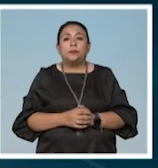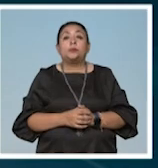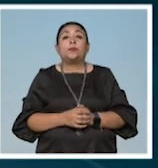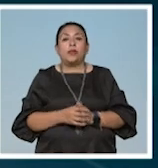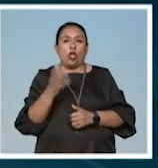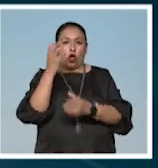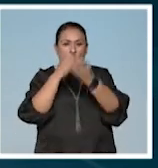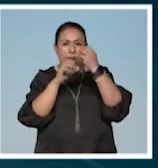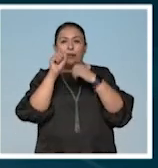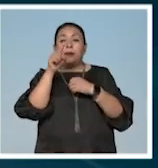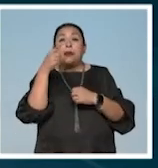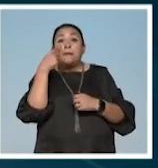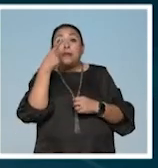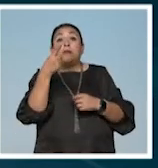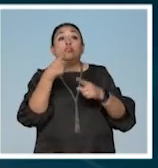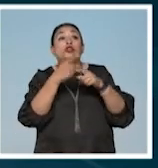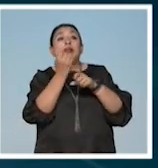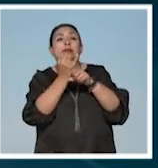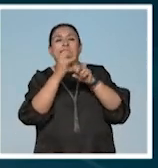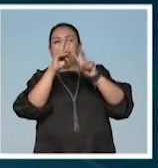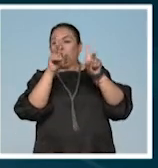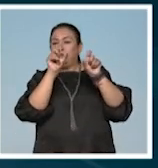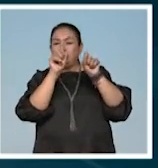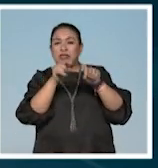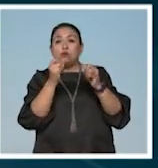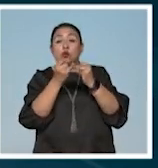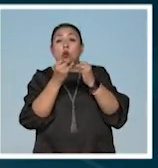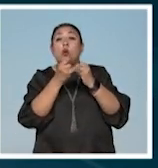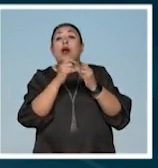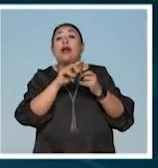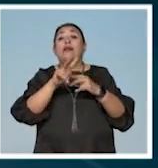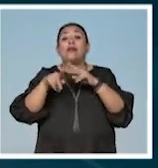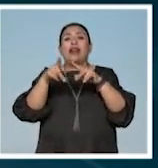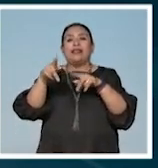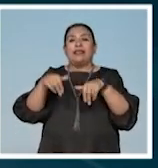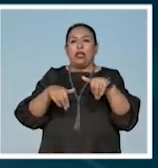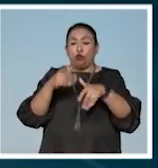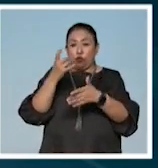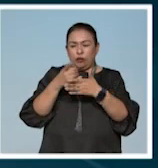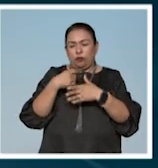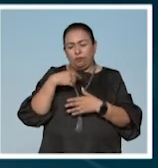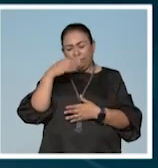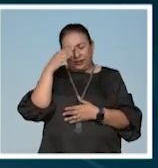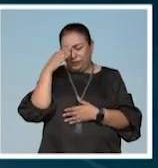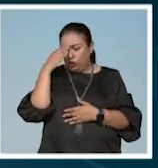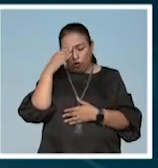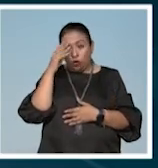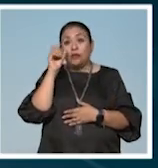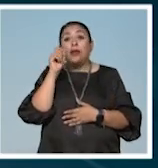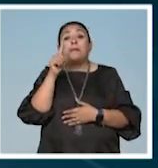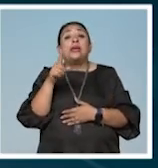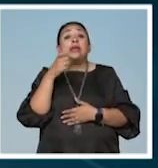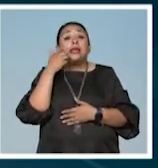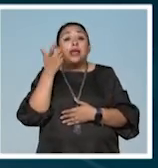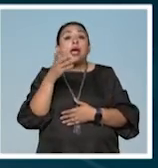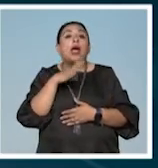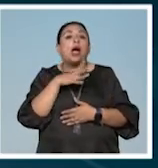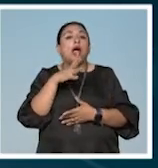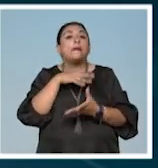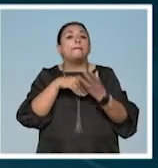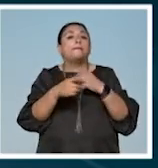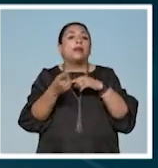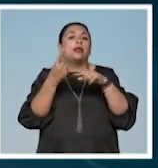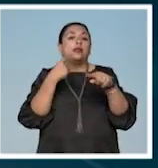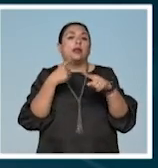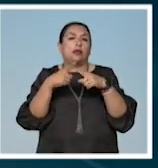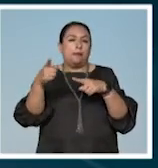La obra también se nutre de investigaciones sobre el tema y es llevada al teatro no sólo como una reflexión sino como un intento de generar empatía